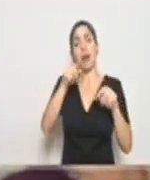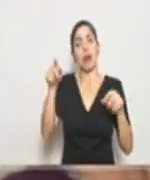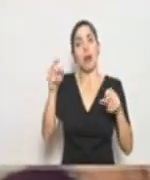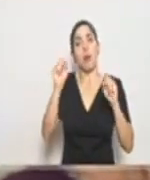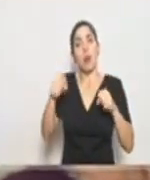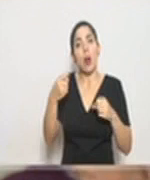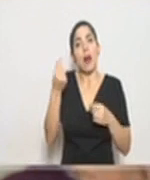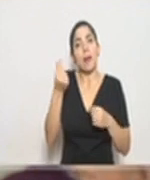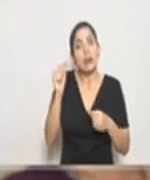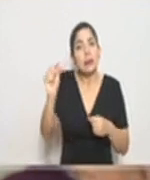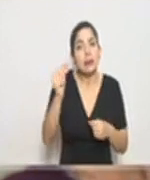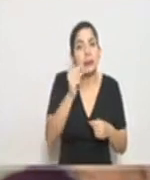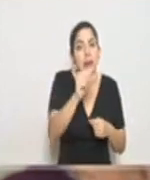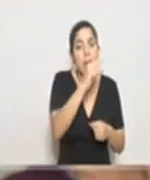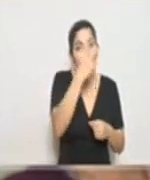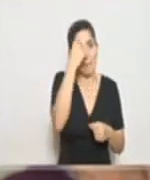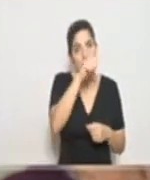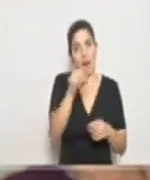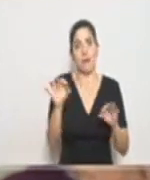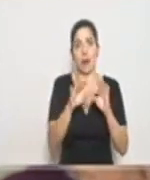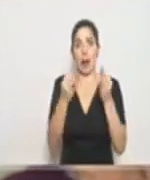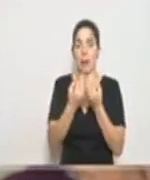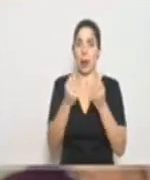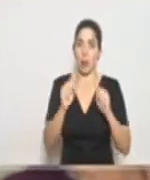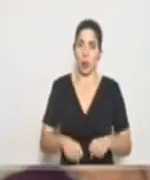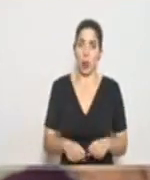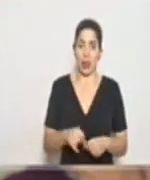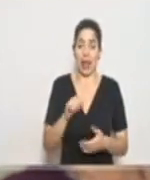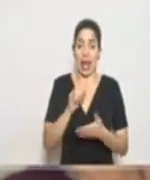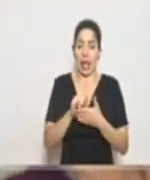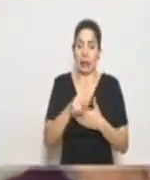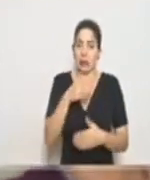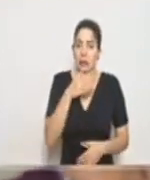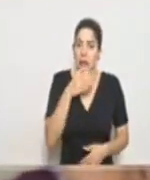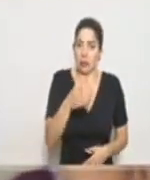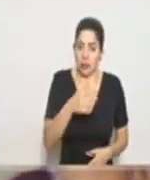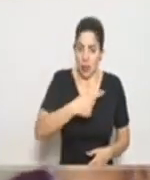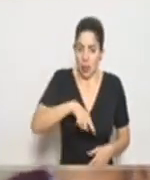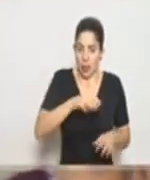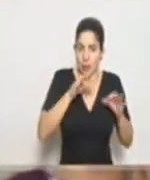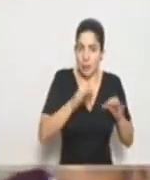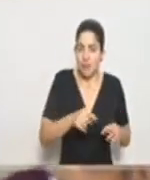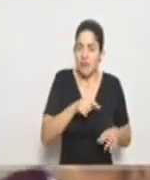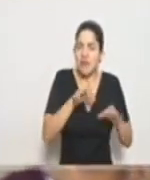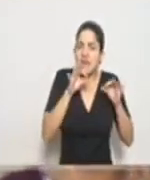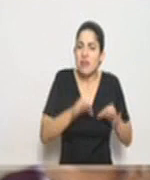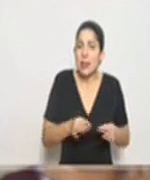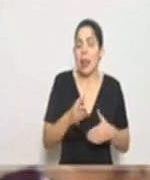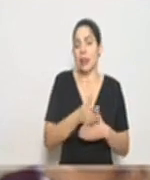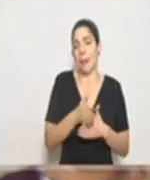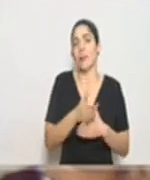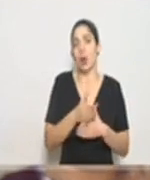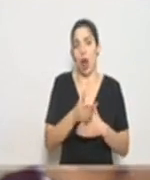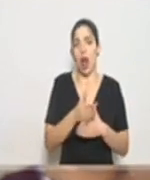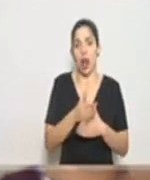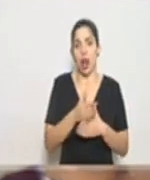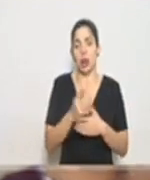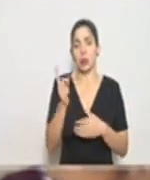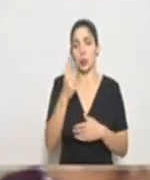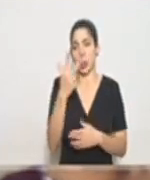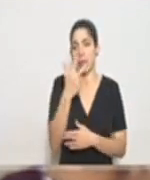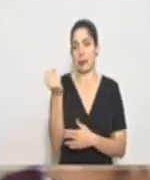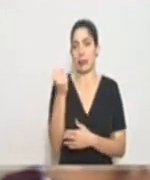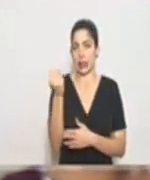sustento para sus familias. Esa fue la orientación de esta decisión. Es una decisión temporal de tres